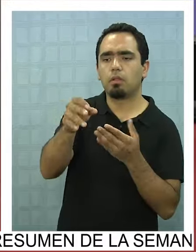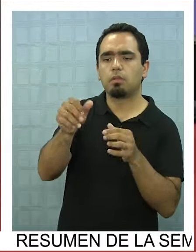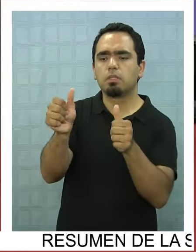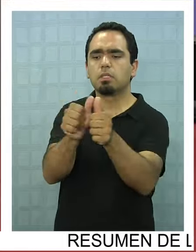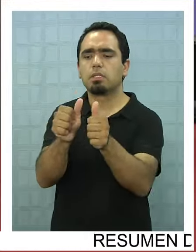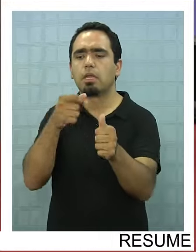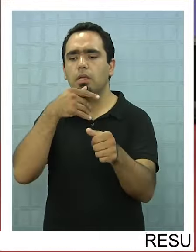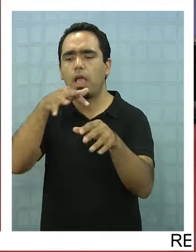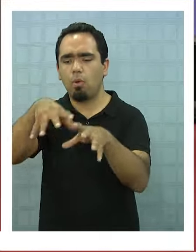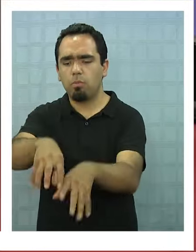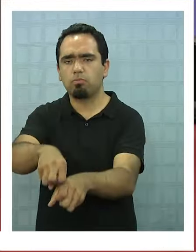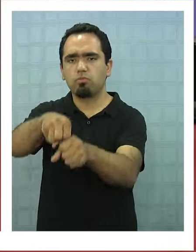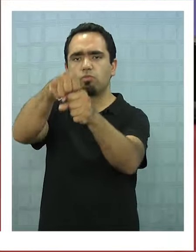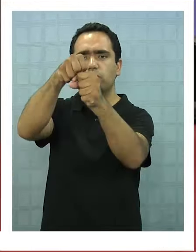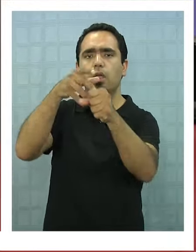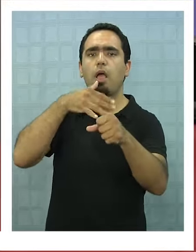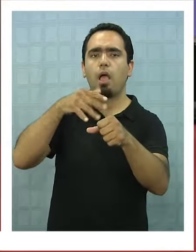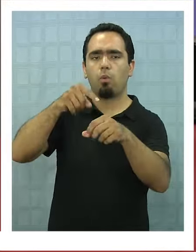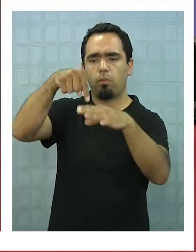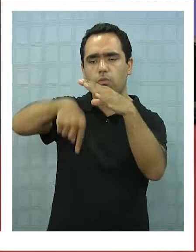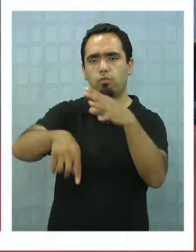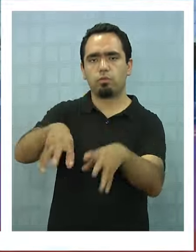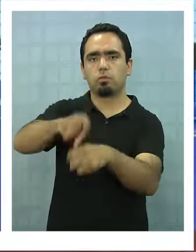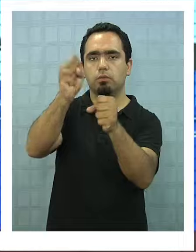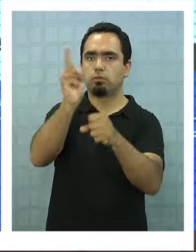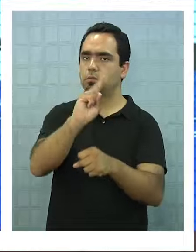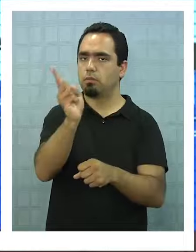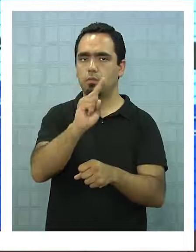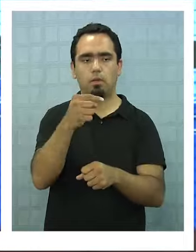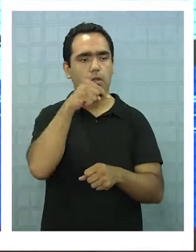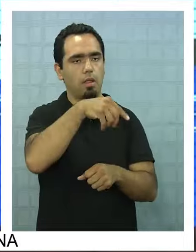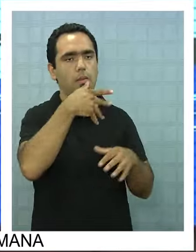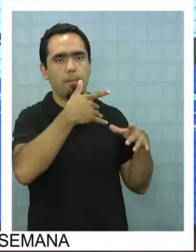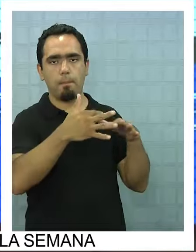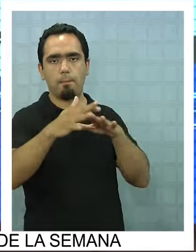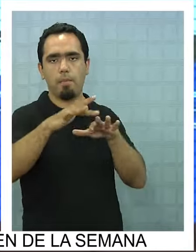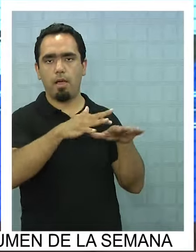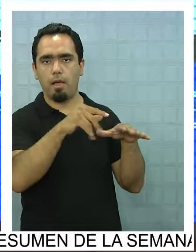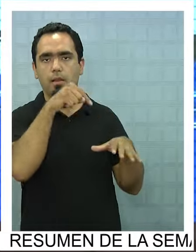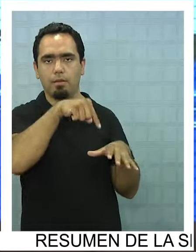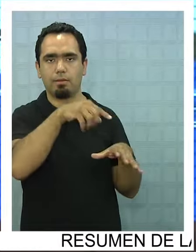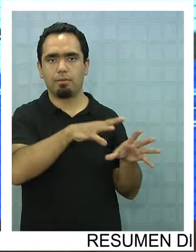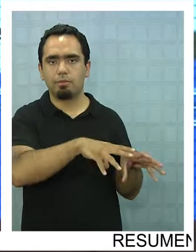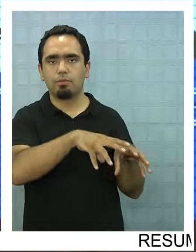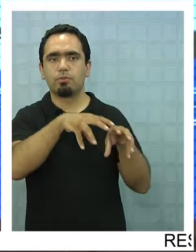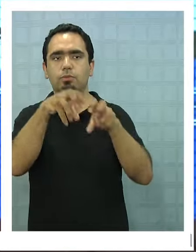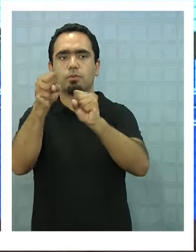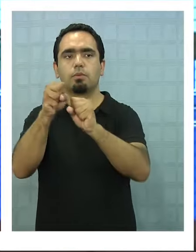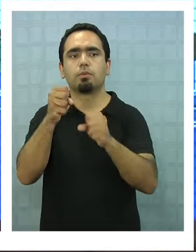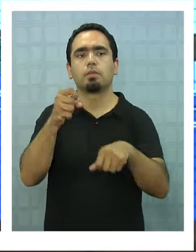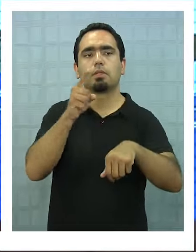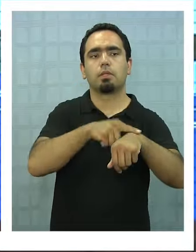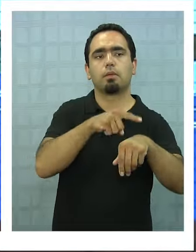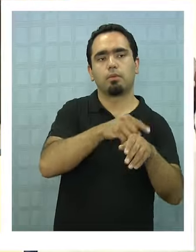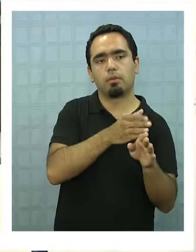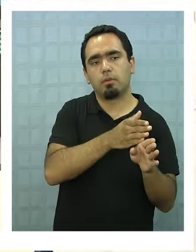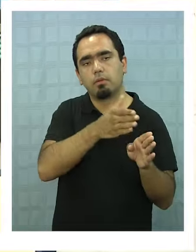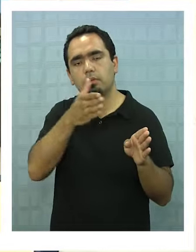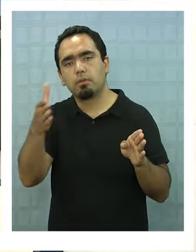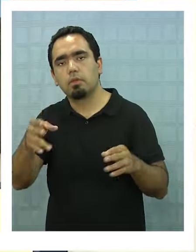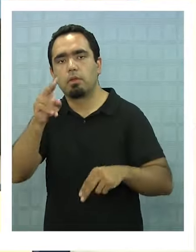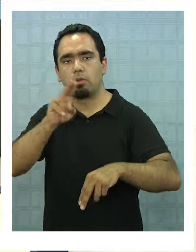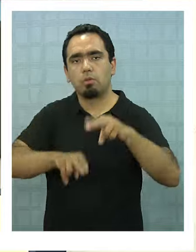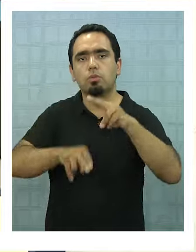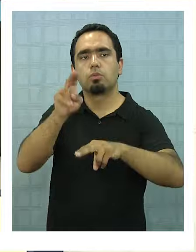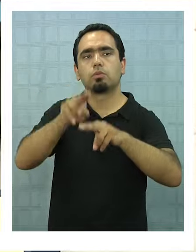efecto adverso en el medio ambiente. Respecto al agua de mar, va a ser básicamente para la etapa de la operación,